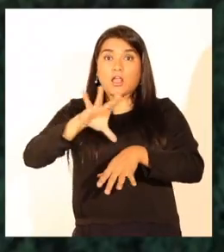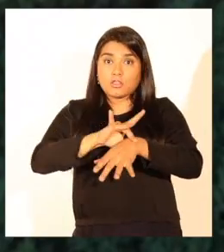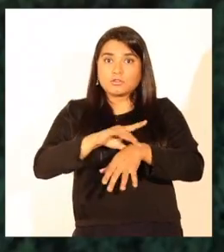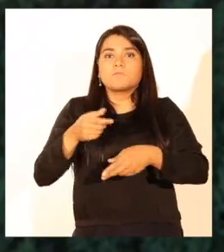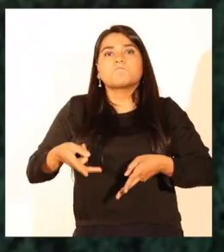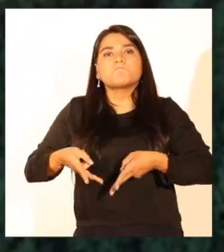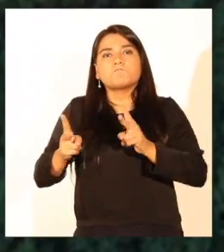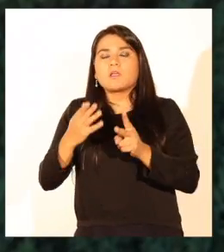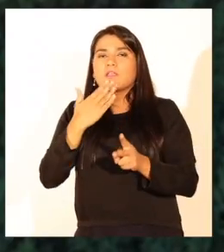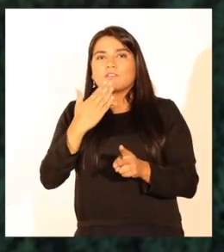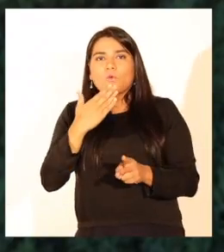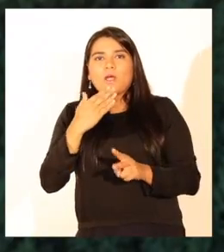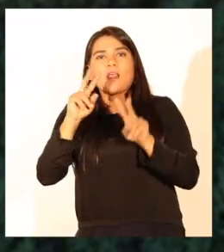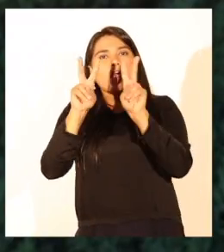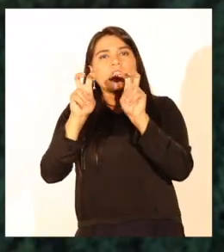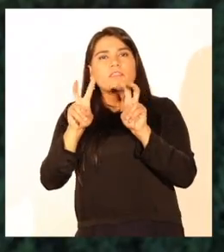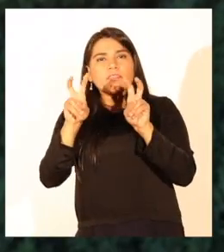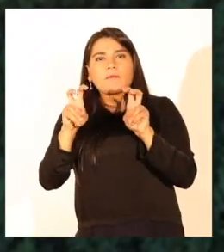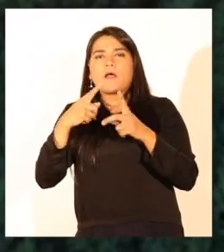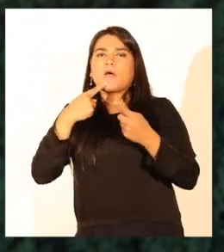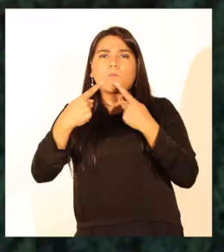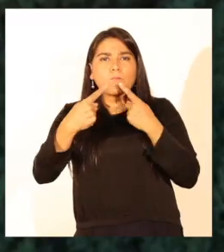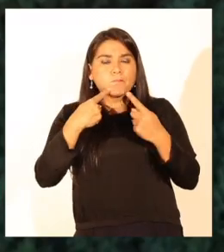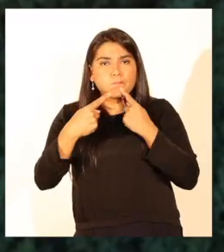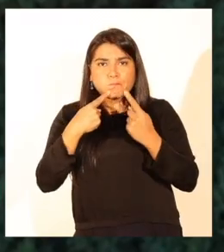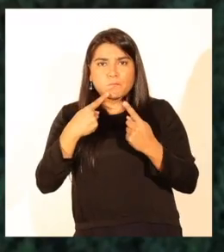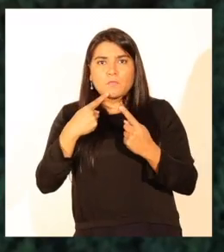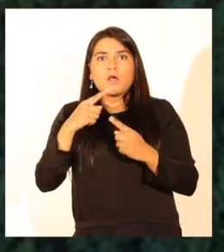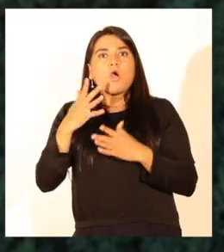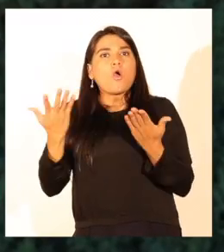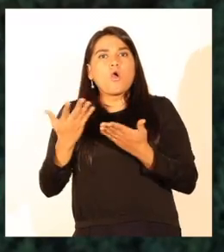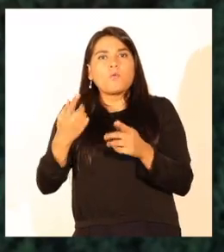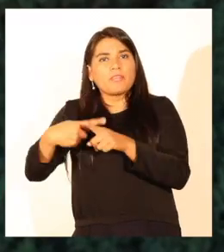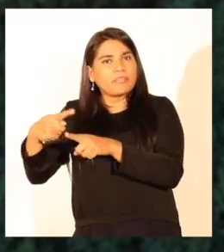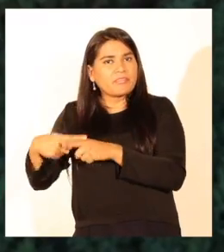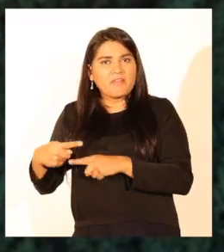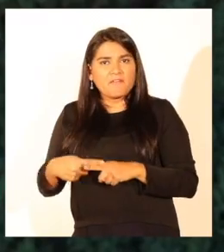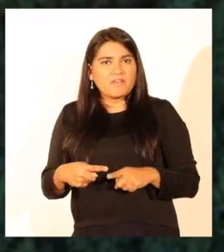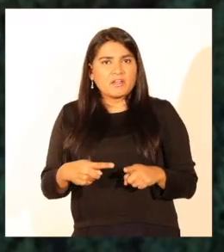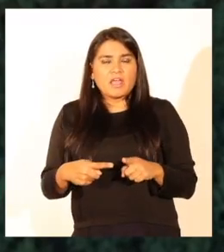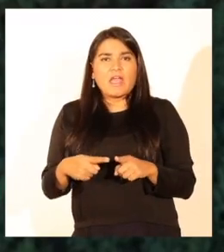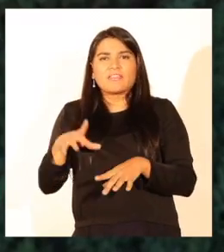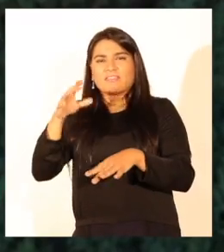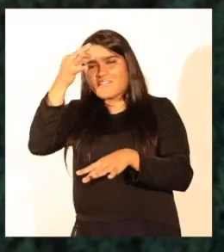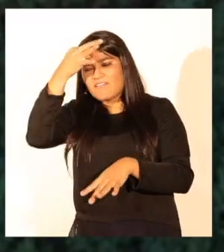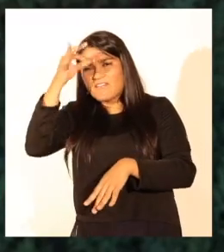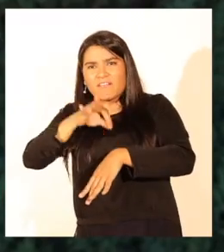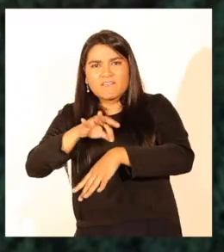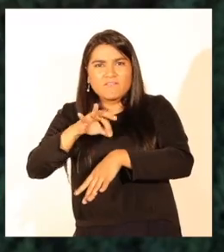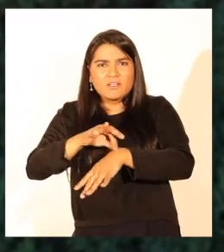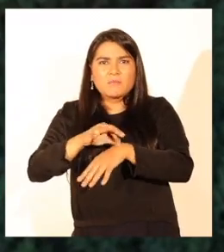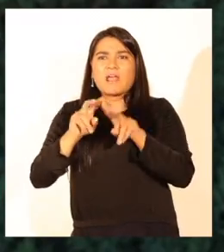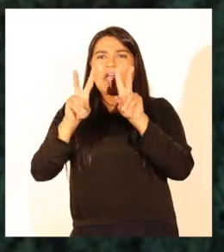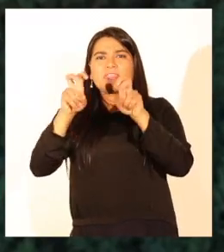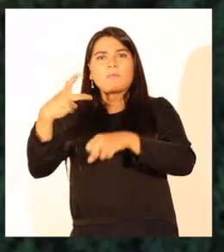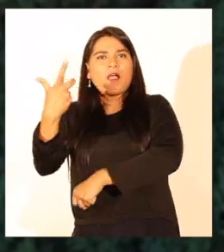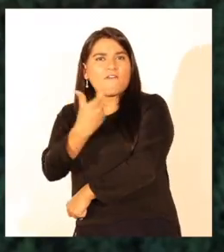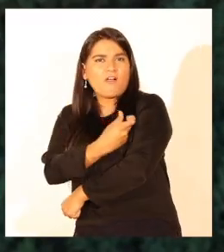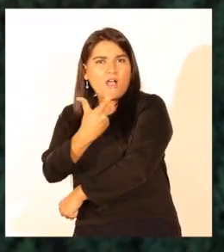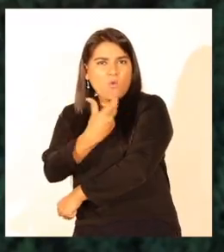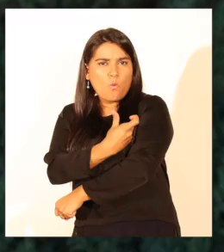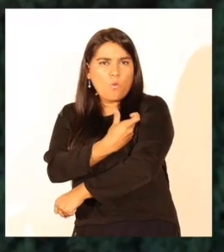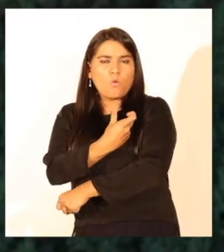clínica permite también el tema de consultas, a través de diferentes enfermedades, está el tema de